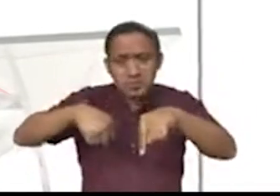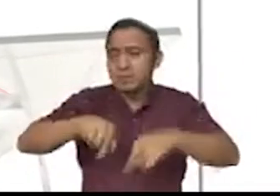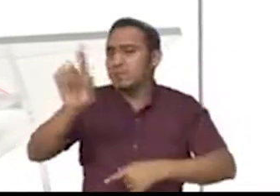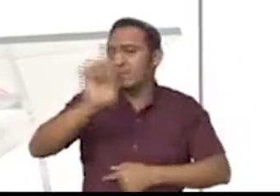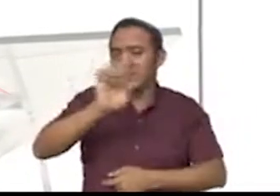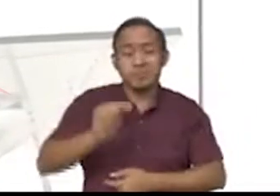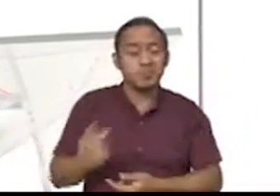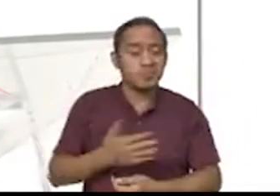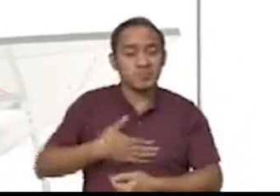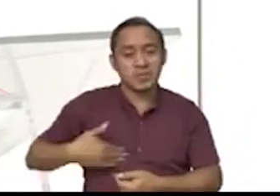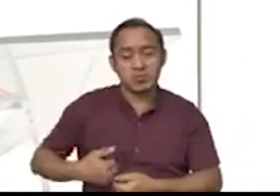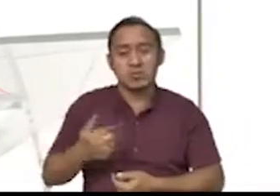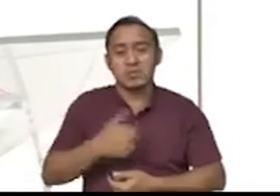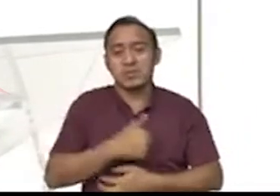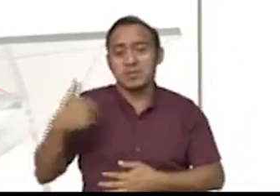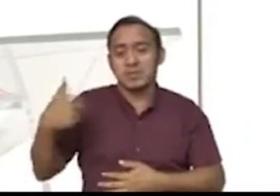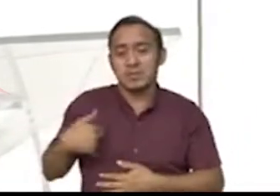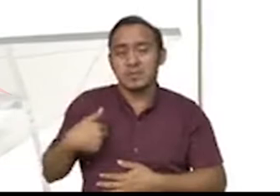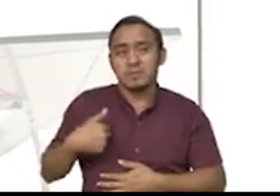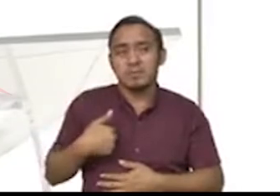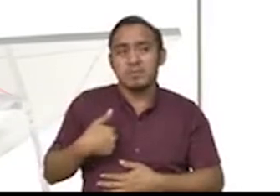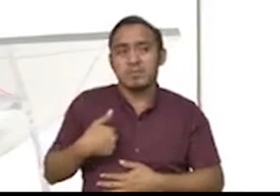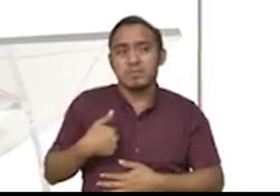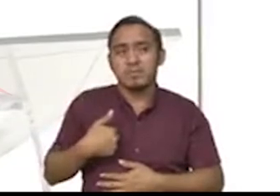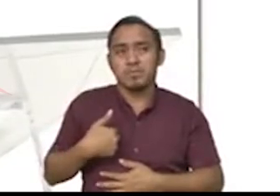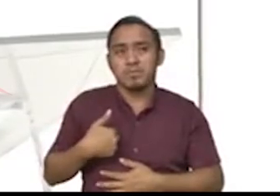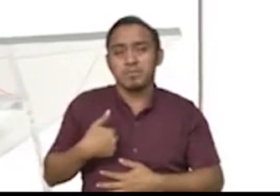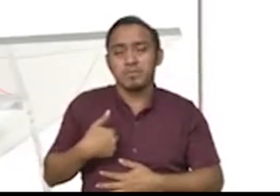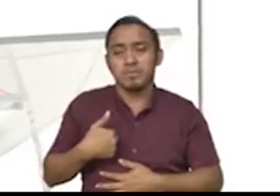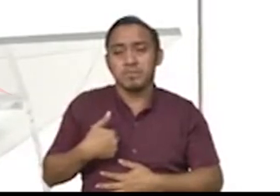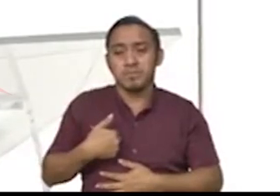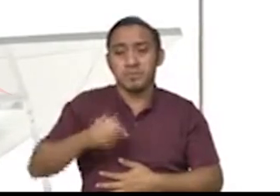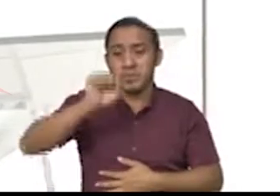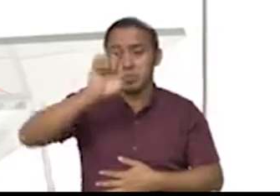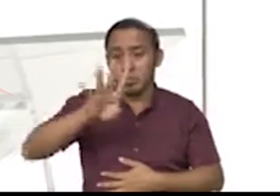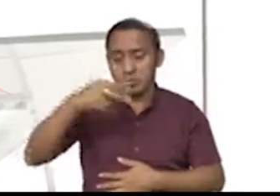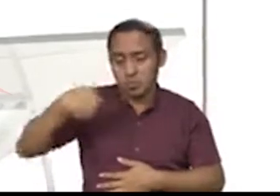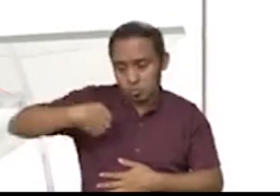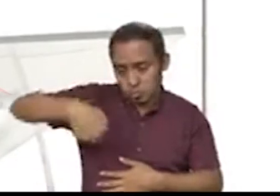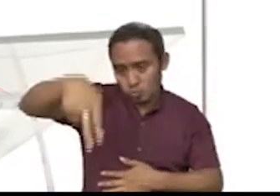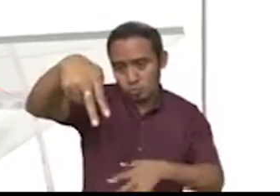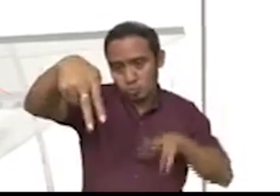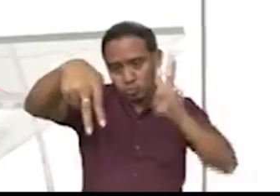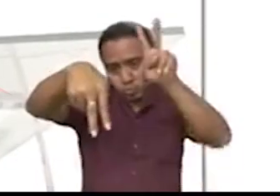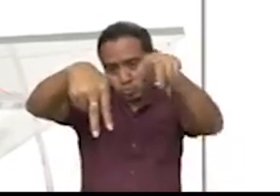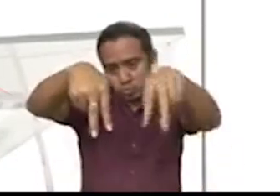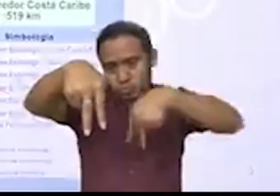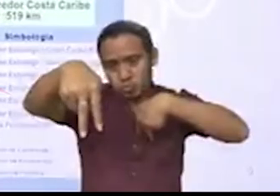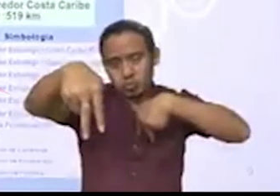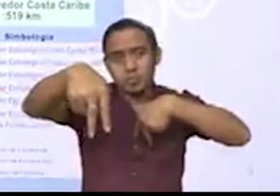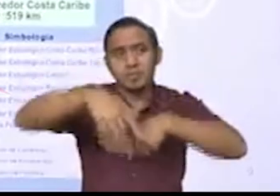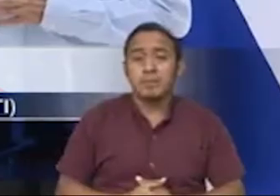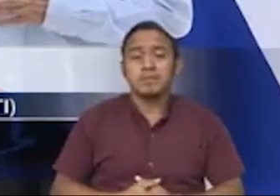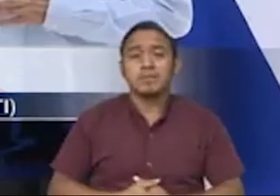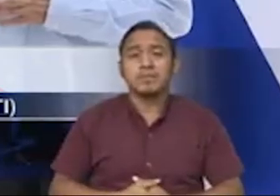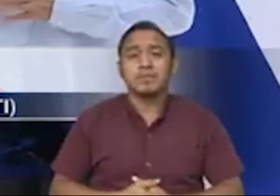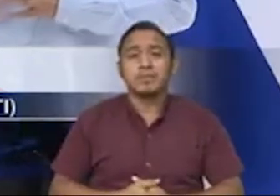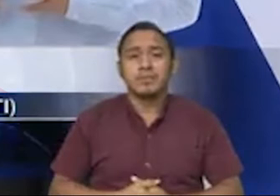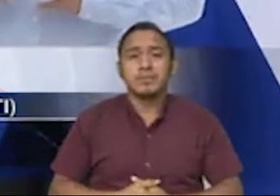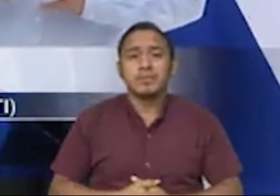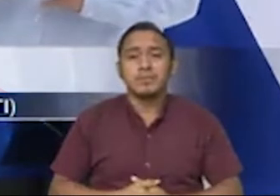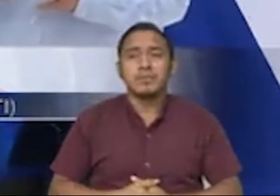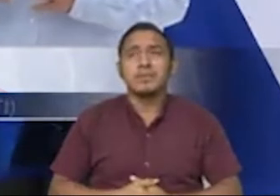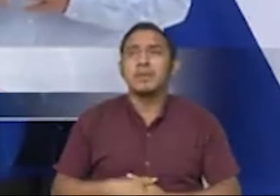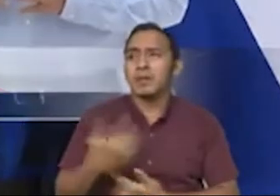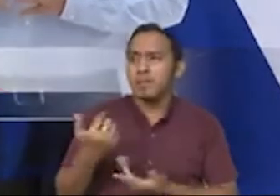pasar a cuatro carriles en su mejoramiento. Y